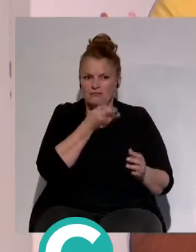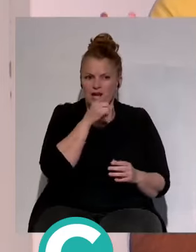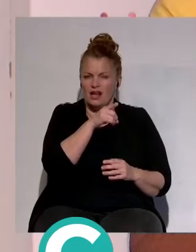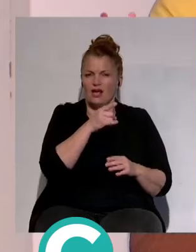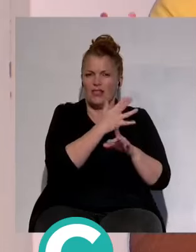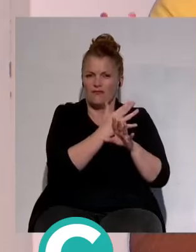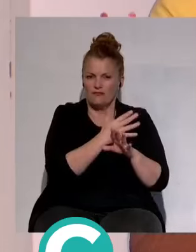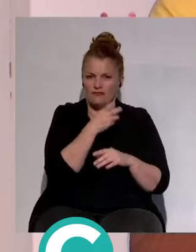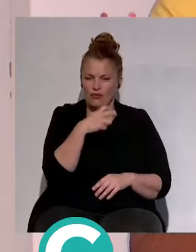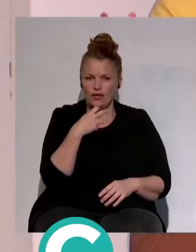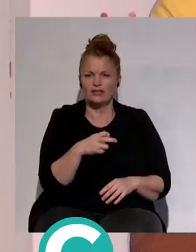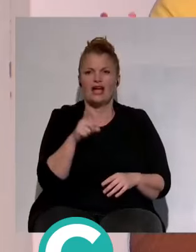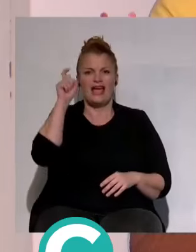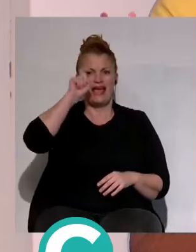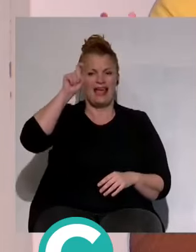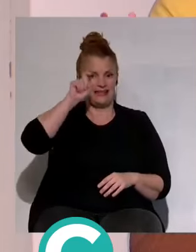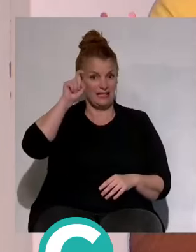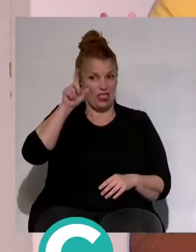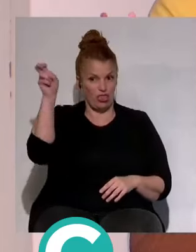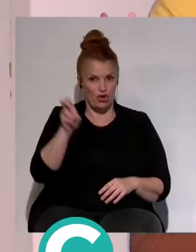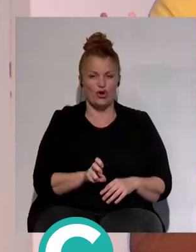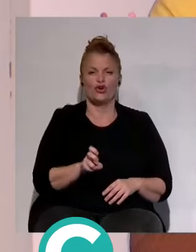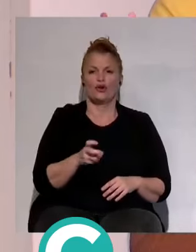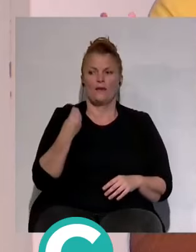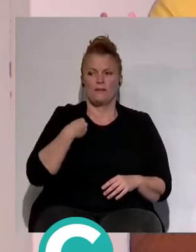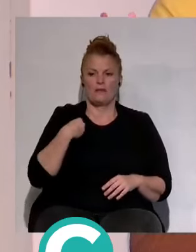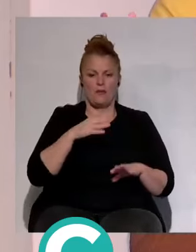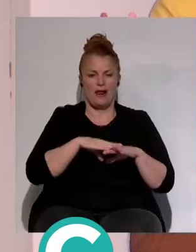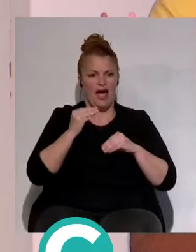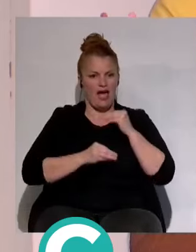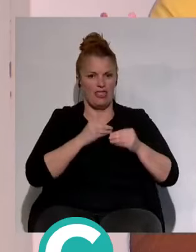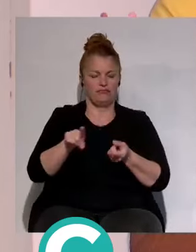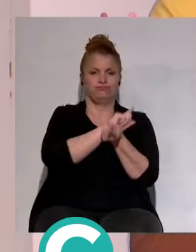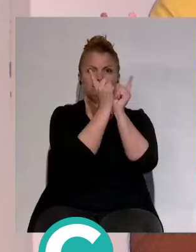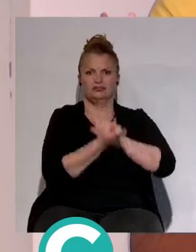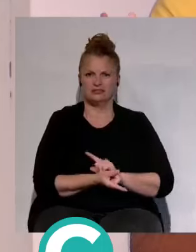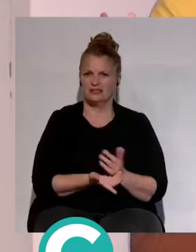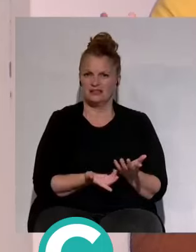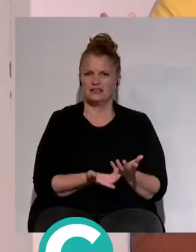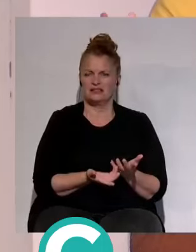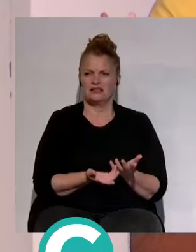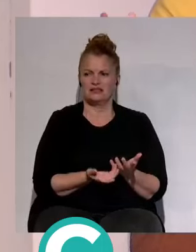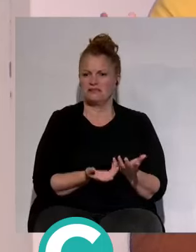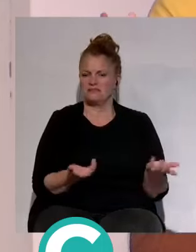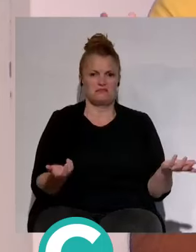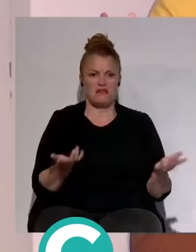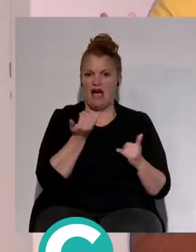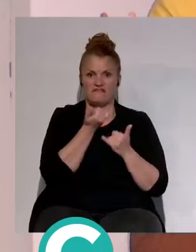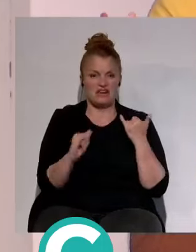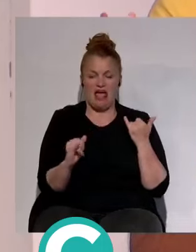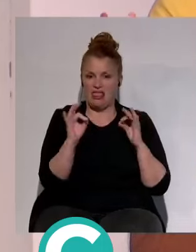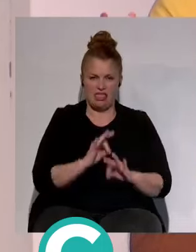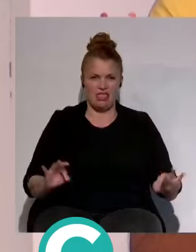Un entrenador que viene para ser revulsivo, que es lo menos revulsivo que hay.